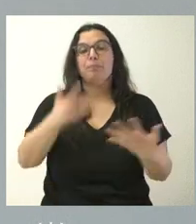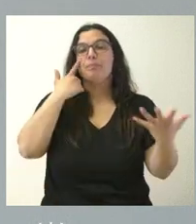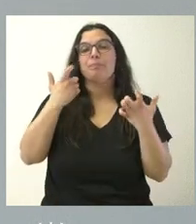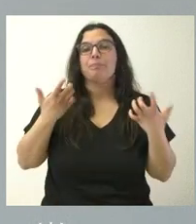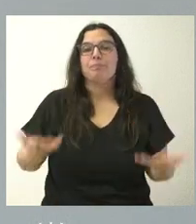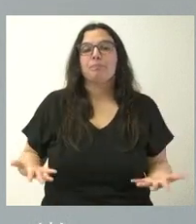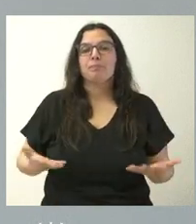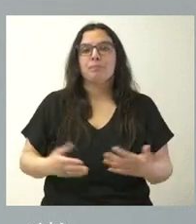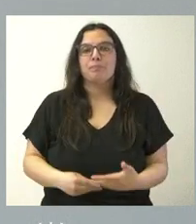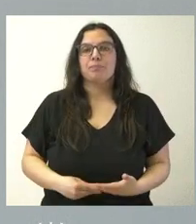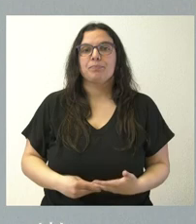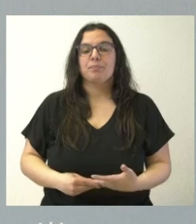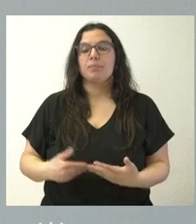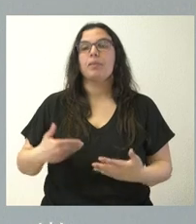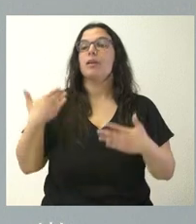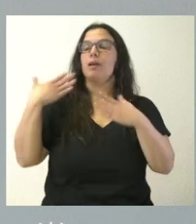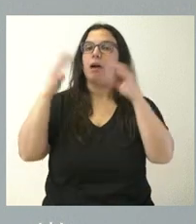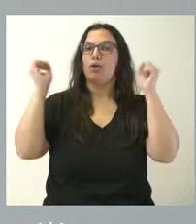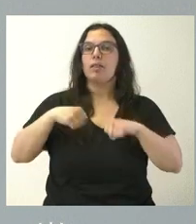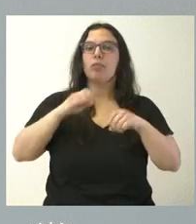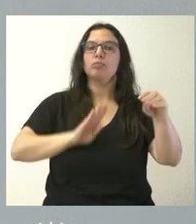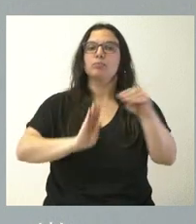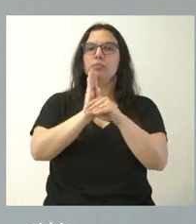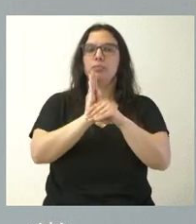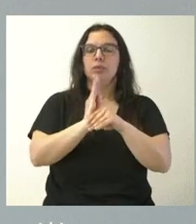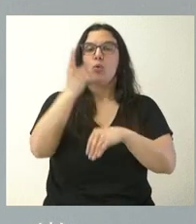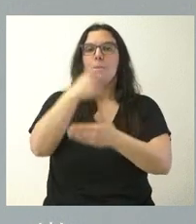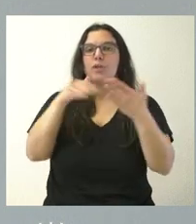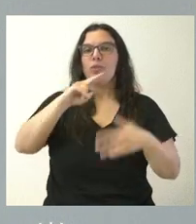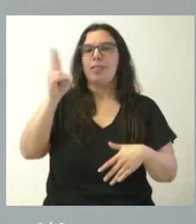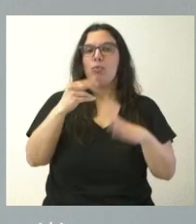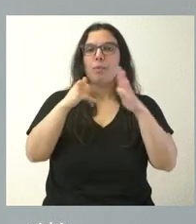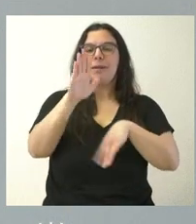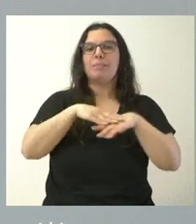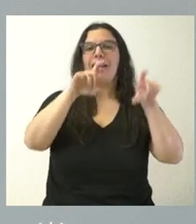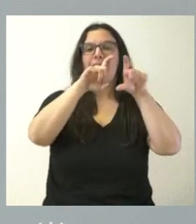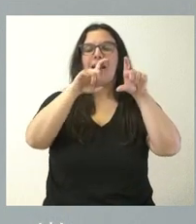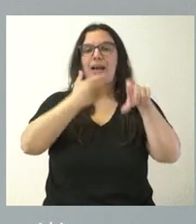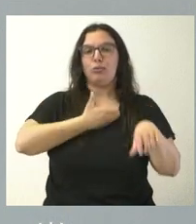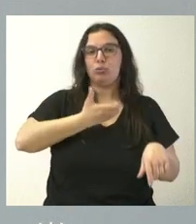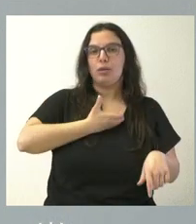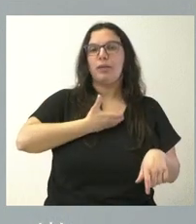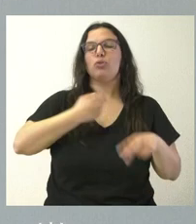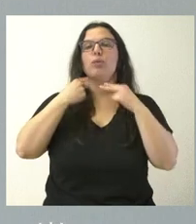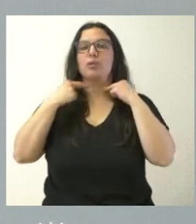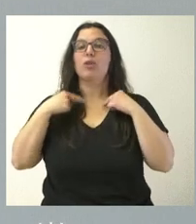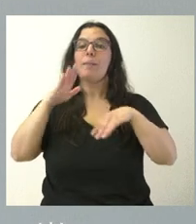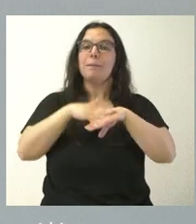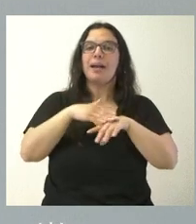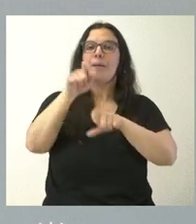que se han acordado subvenciones de más de un millón de euros a las entidades locales de Castilla y León para las personas